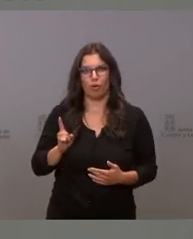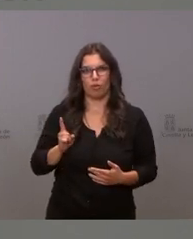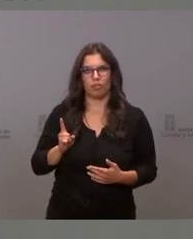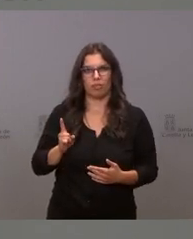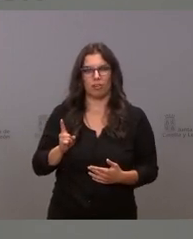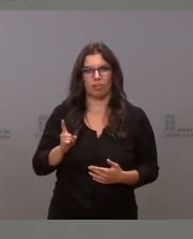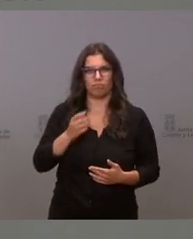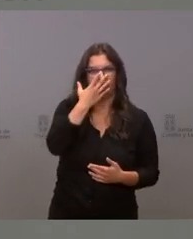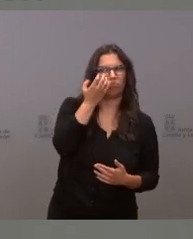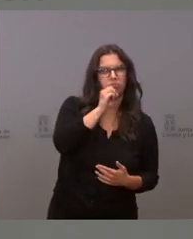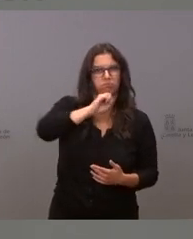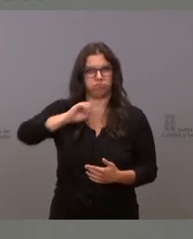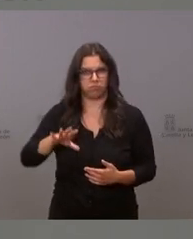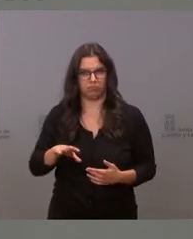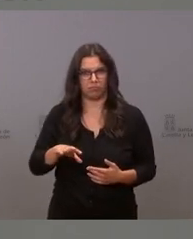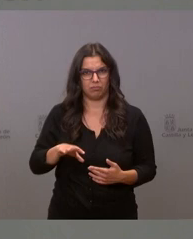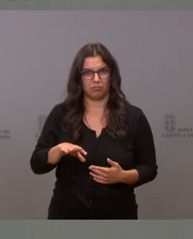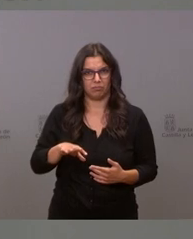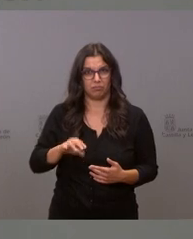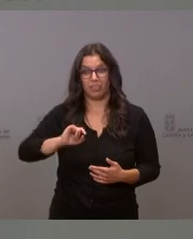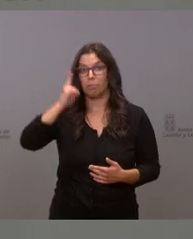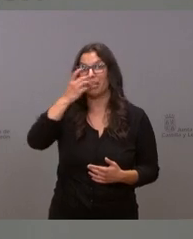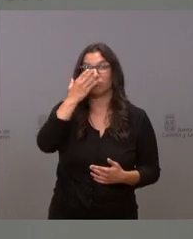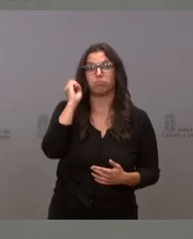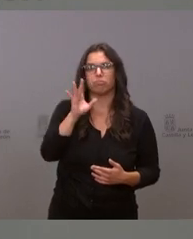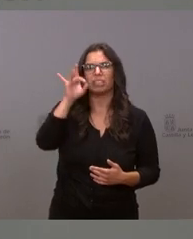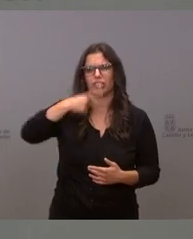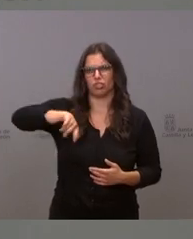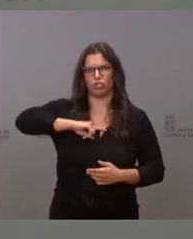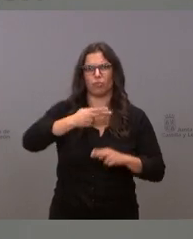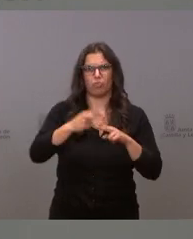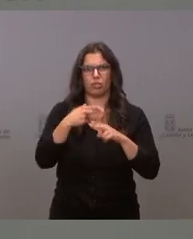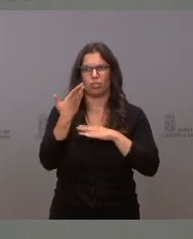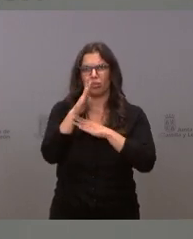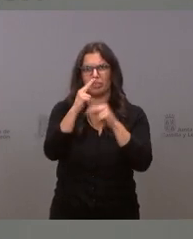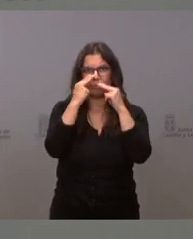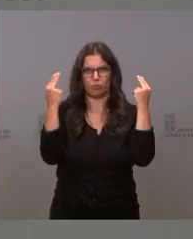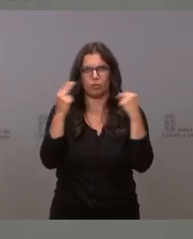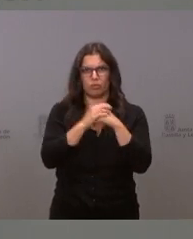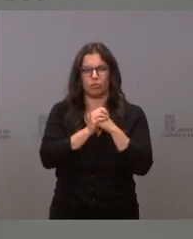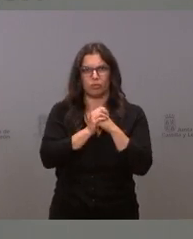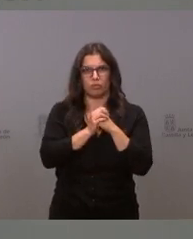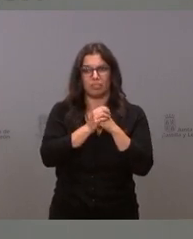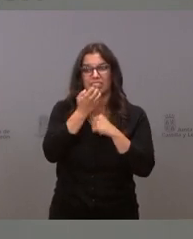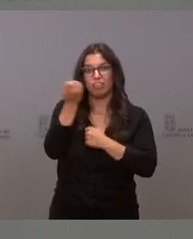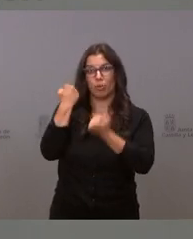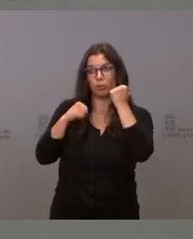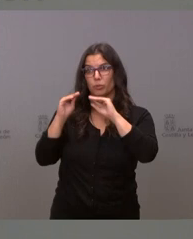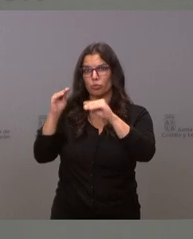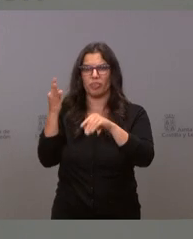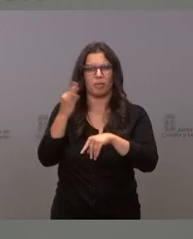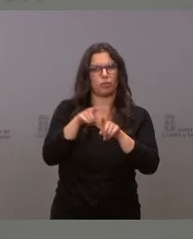sobre todo de sus representantes públicos quien tiene este tipo de comportamientos lo que tiene que contar es con la